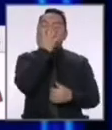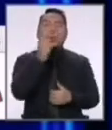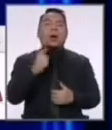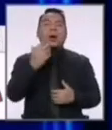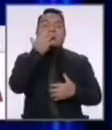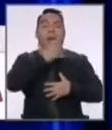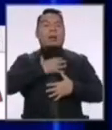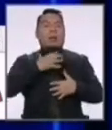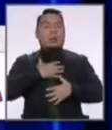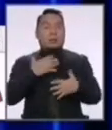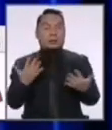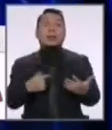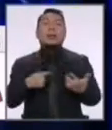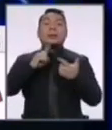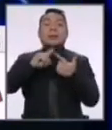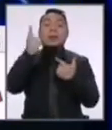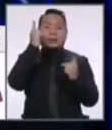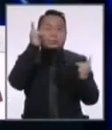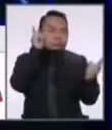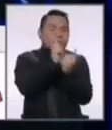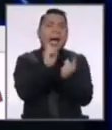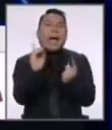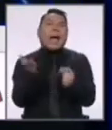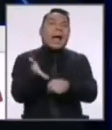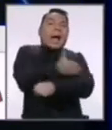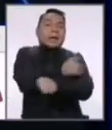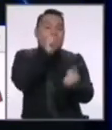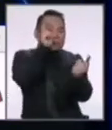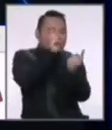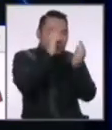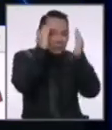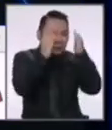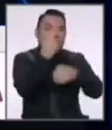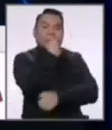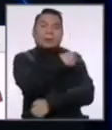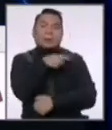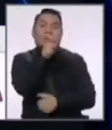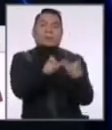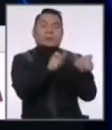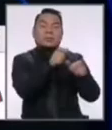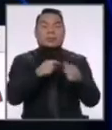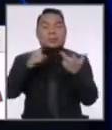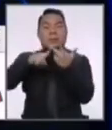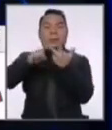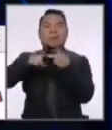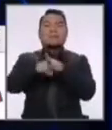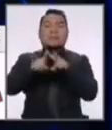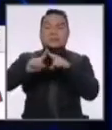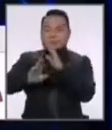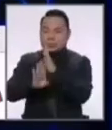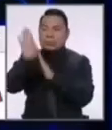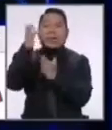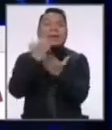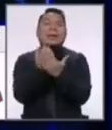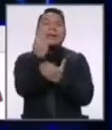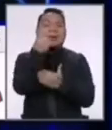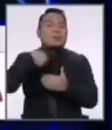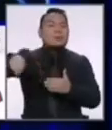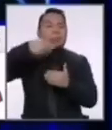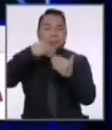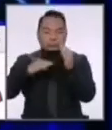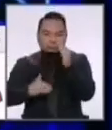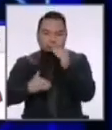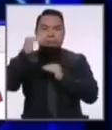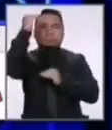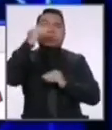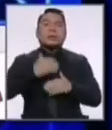principalmente el primer nivel de atención. Y por último, justamente la reactivación económica para que podamos salir adelante.